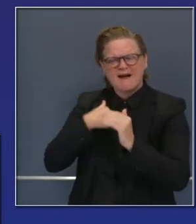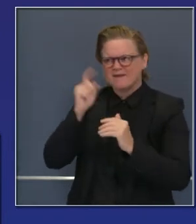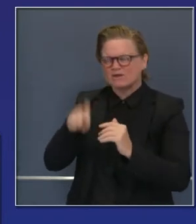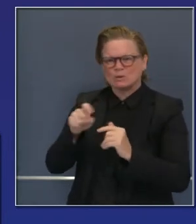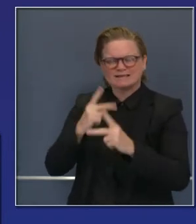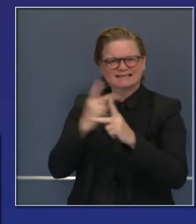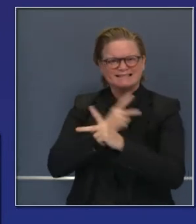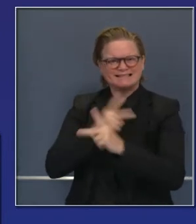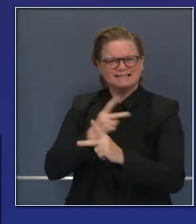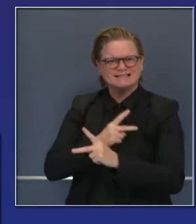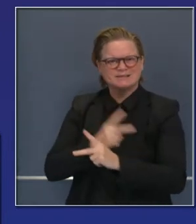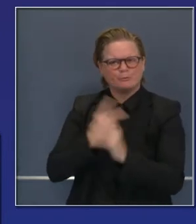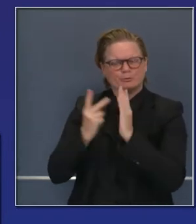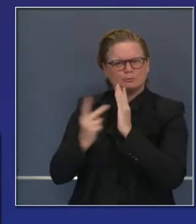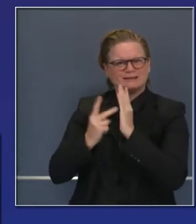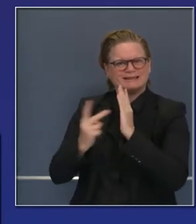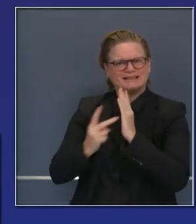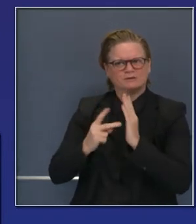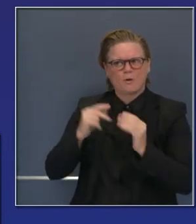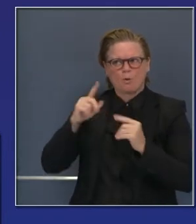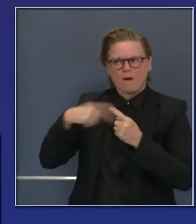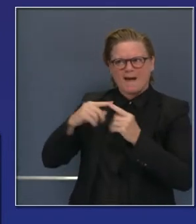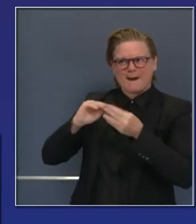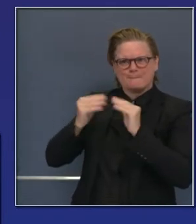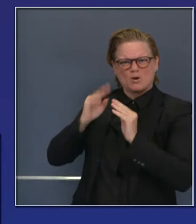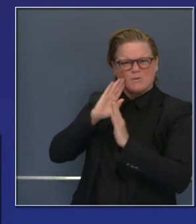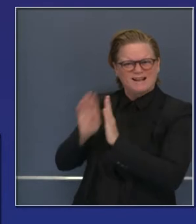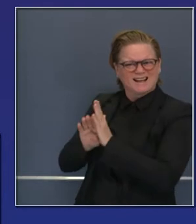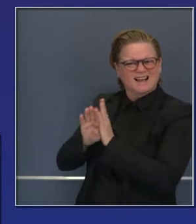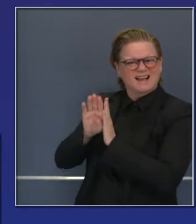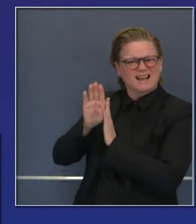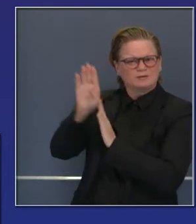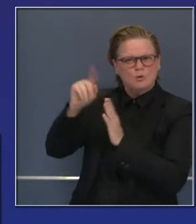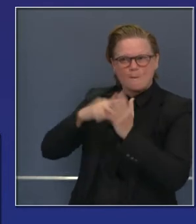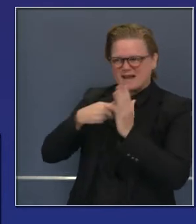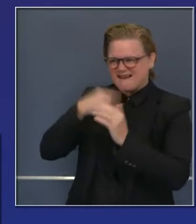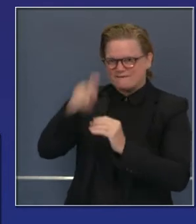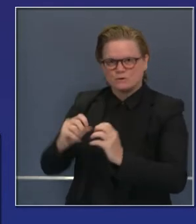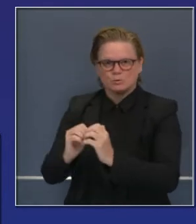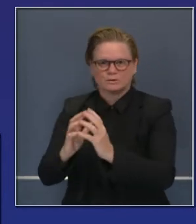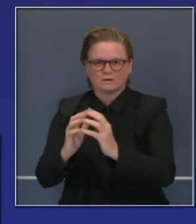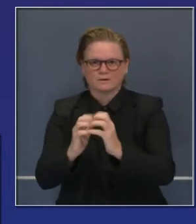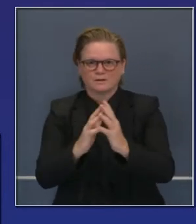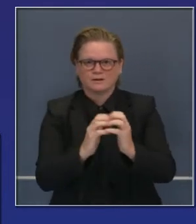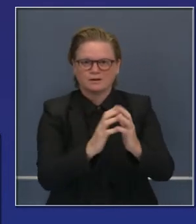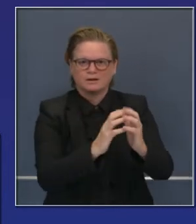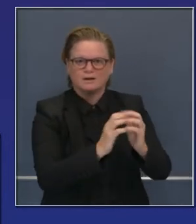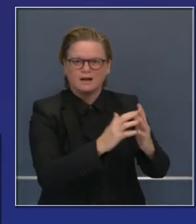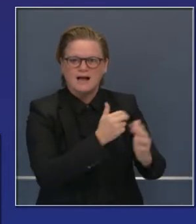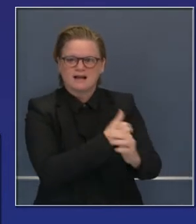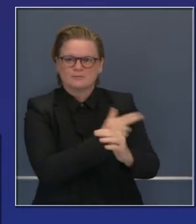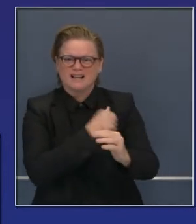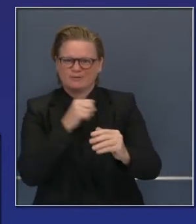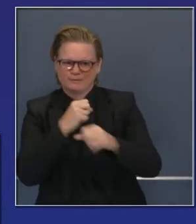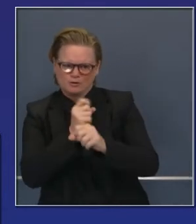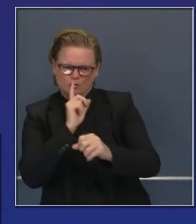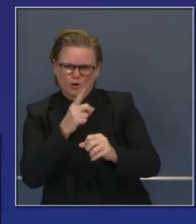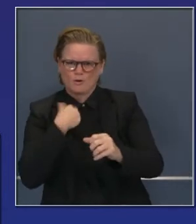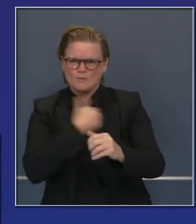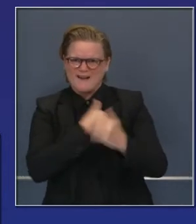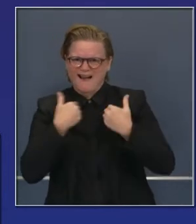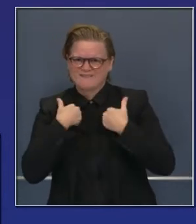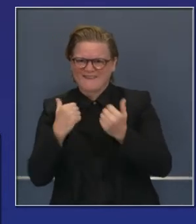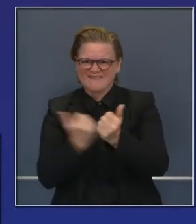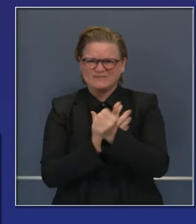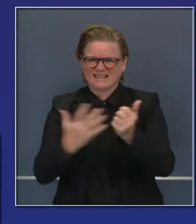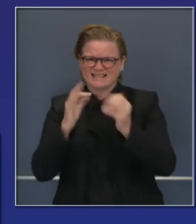los días anticipando el repunte, hablando con hospitales, asegurándonos de que tienen el hospital necesario, que tienen las